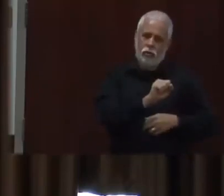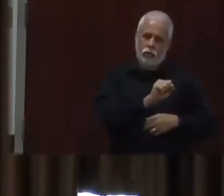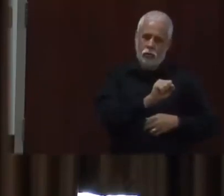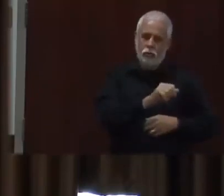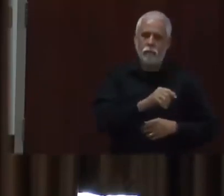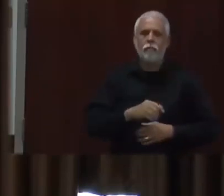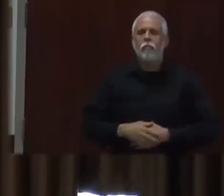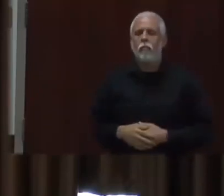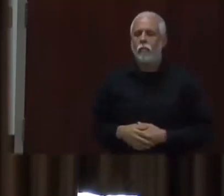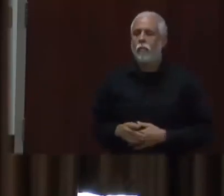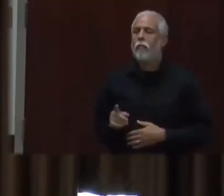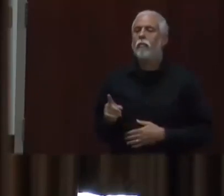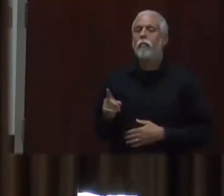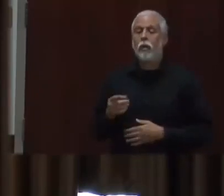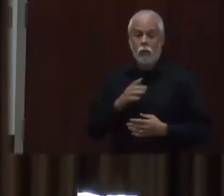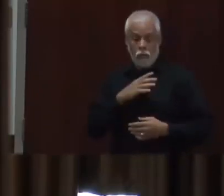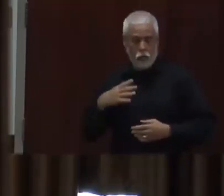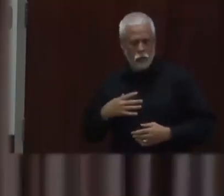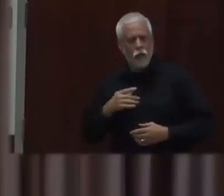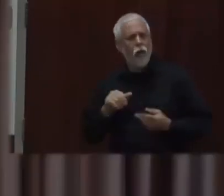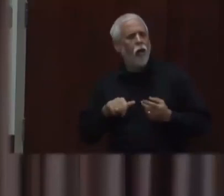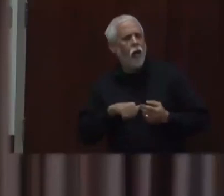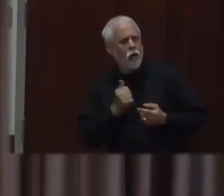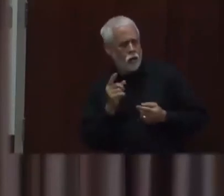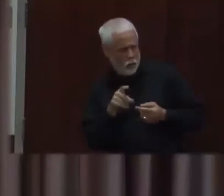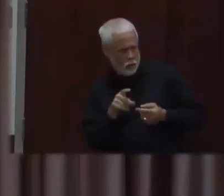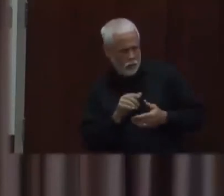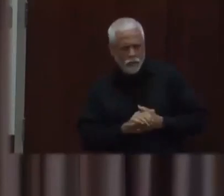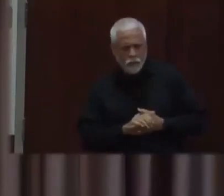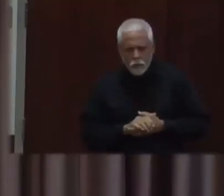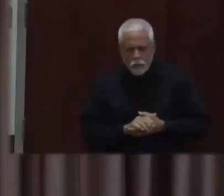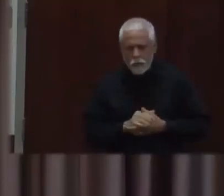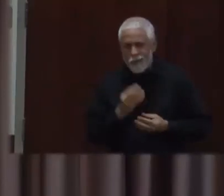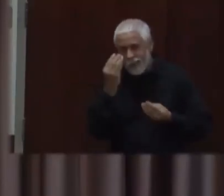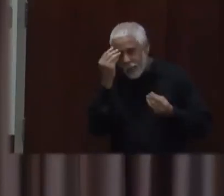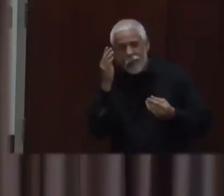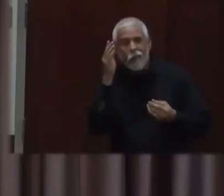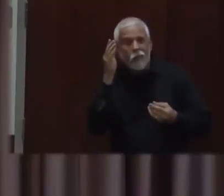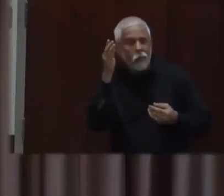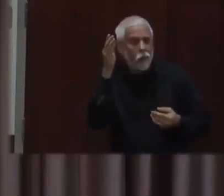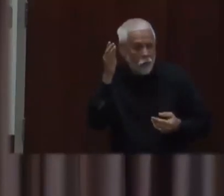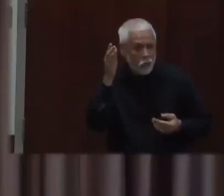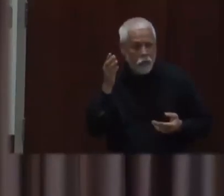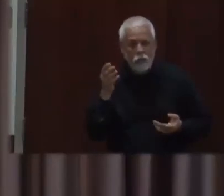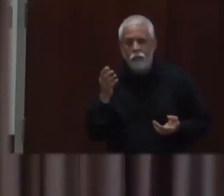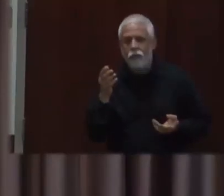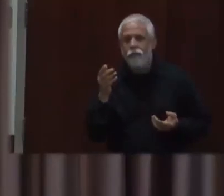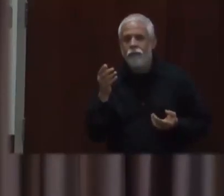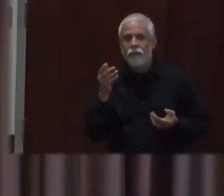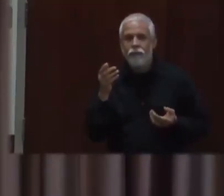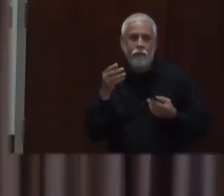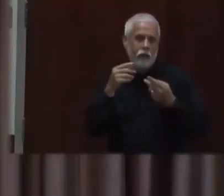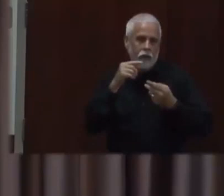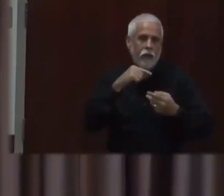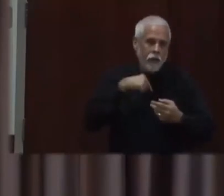Gracias, la Navidad, las familias se reúnen, viajan. Entonces, es un